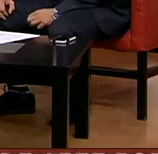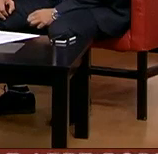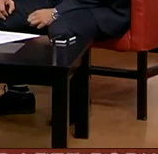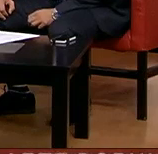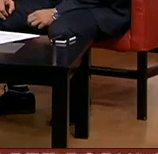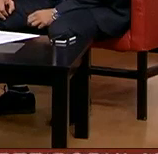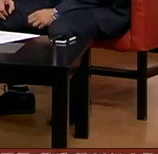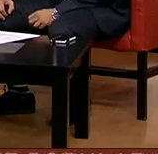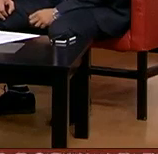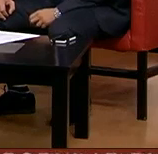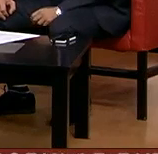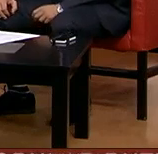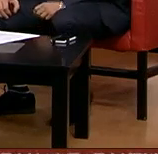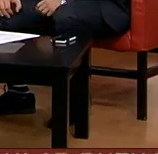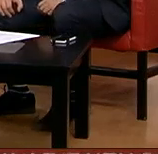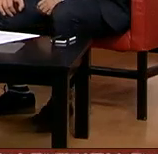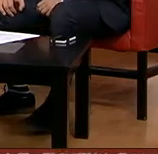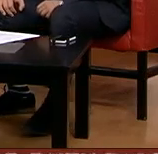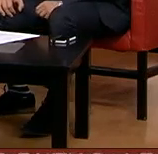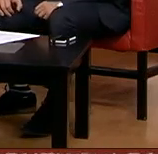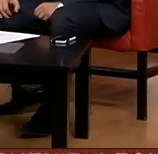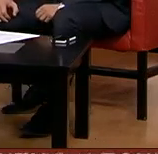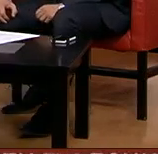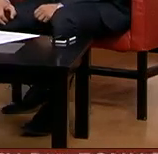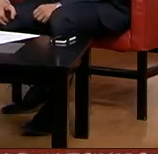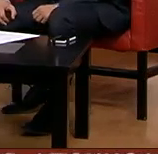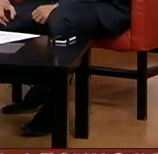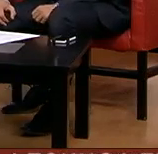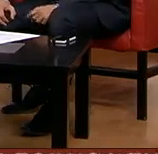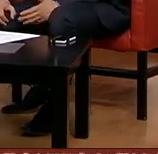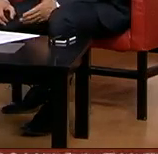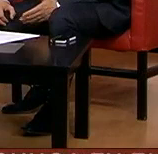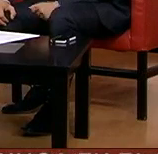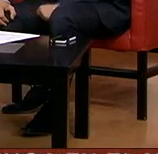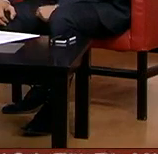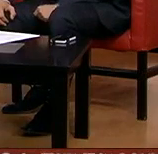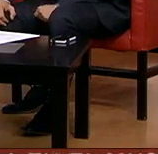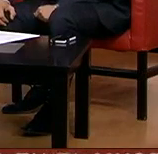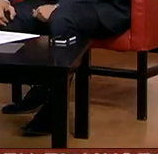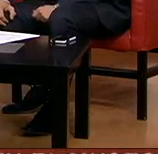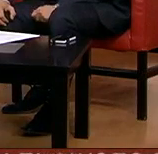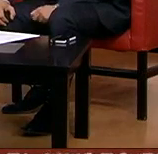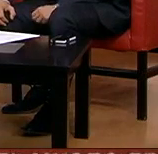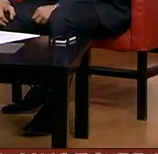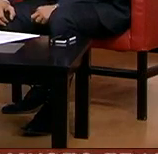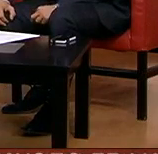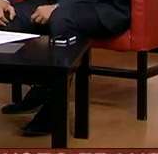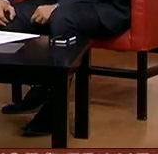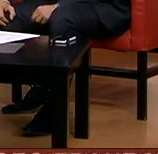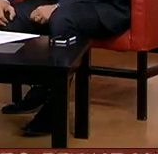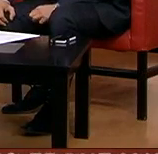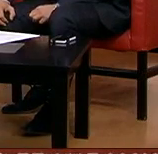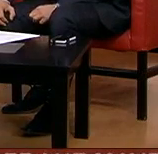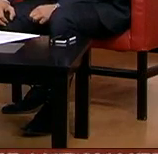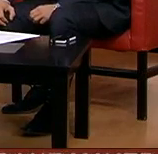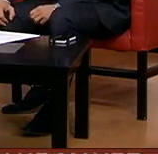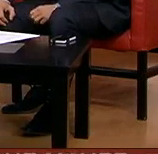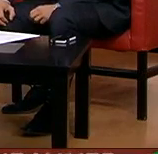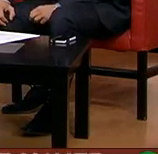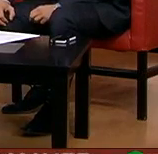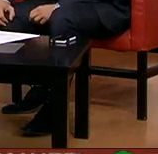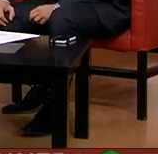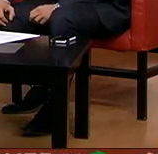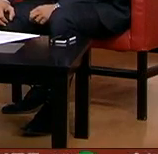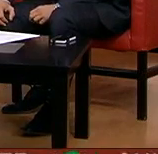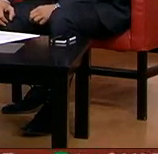mágico en en ligar todos estos recuerdos pues mucha suerte mucho éxito y ahí está la invitación para que vean